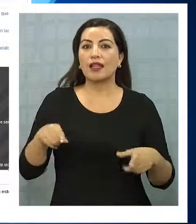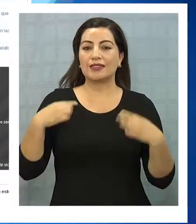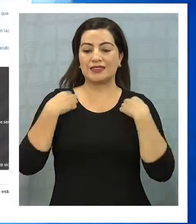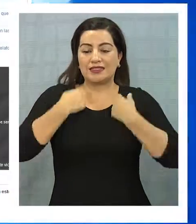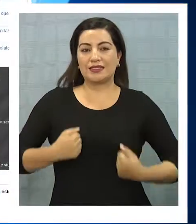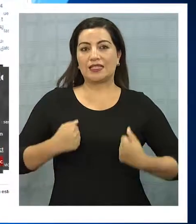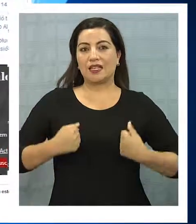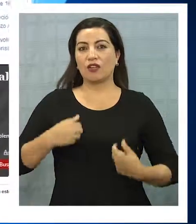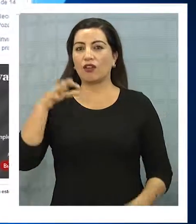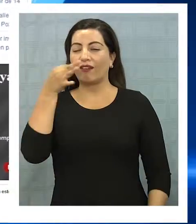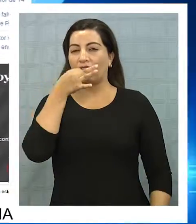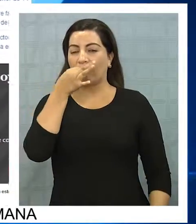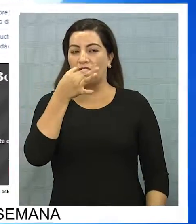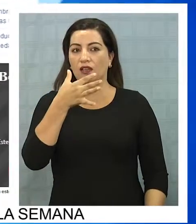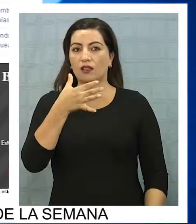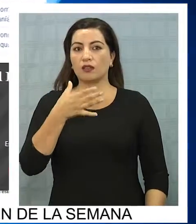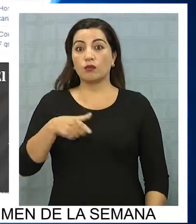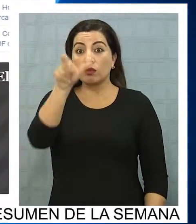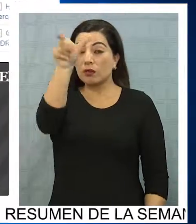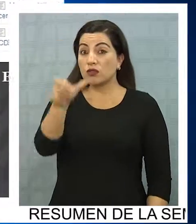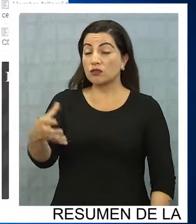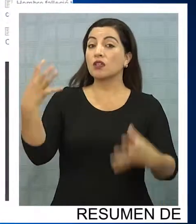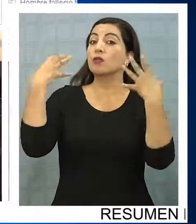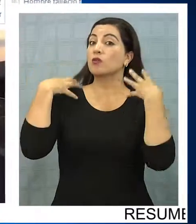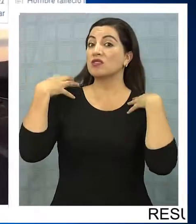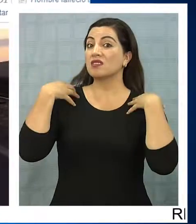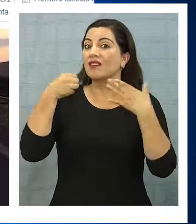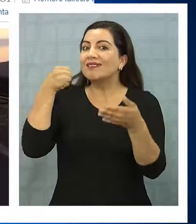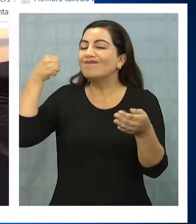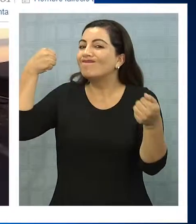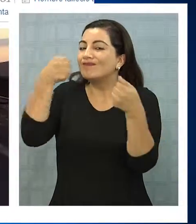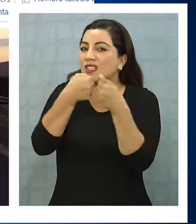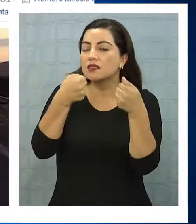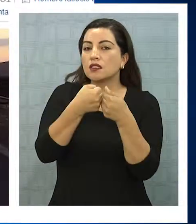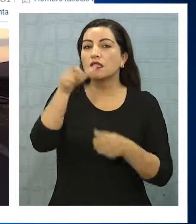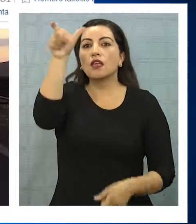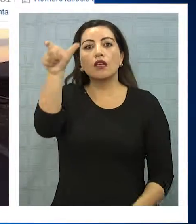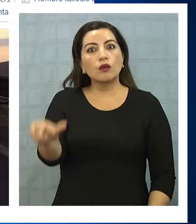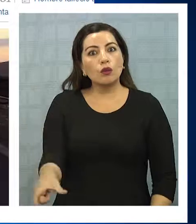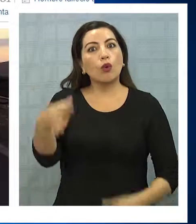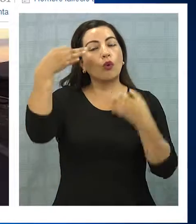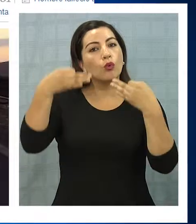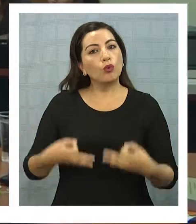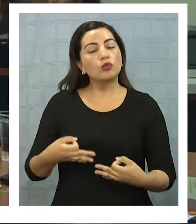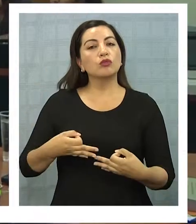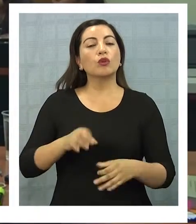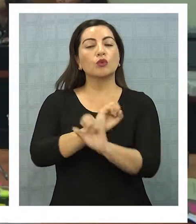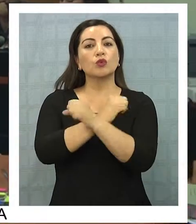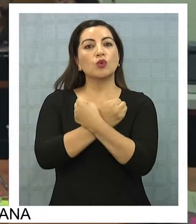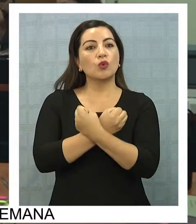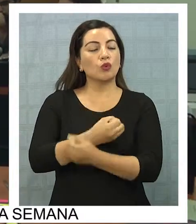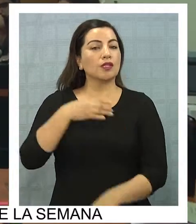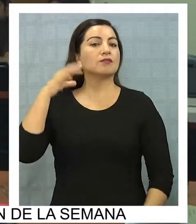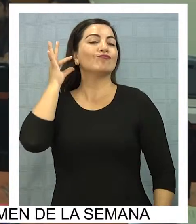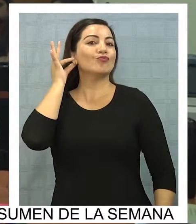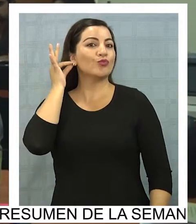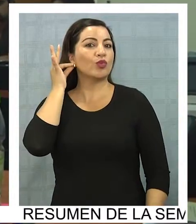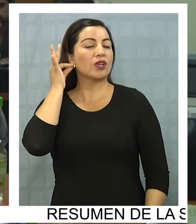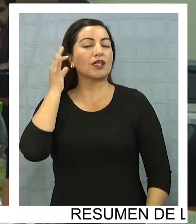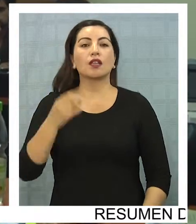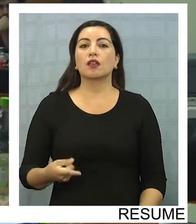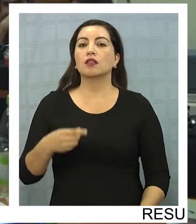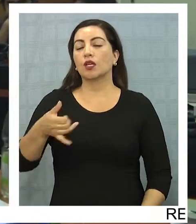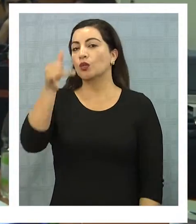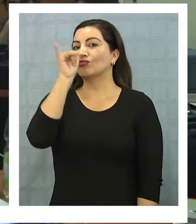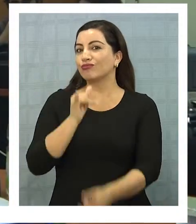porte de chaleco reflectante. La persona responsable del accidente fatal era precisamente una carabinera que actuaba bajo los